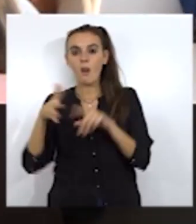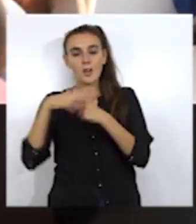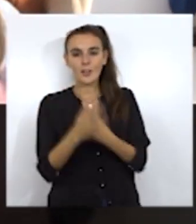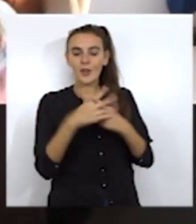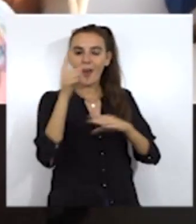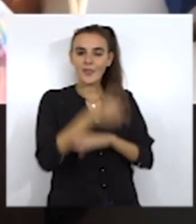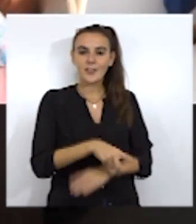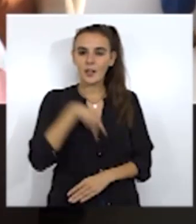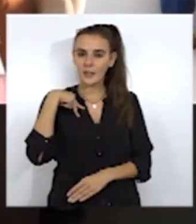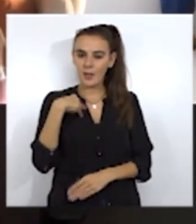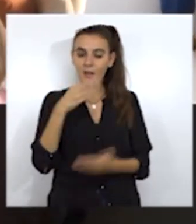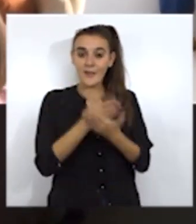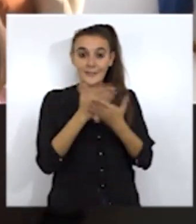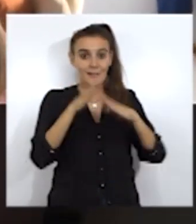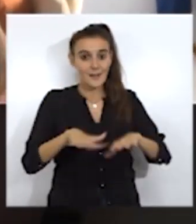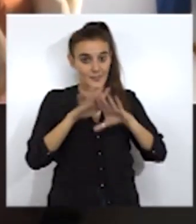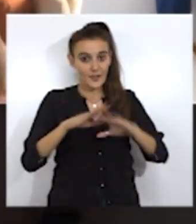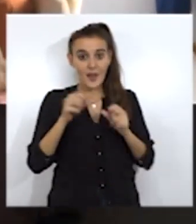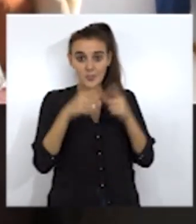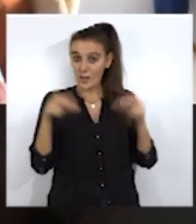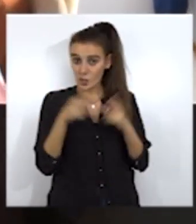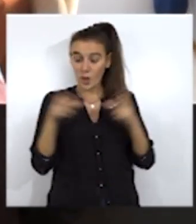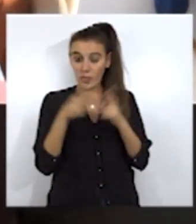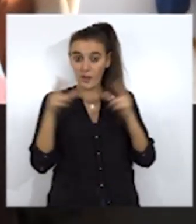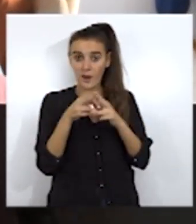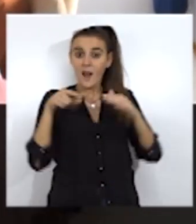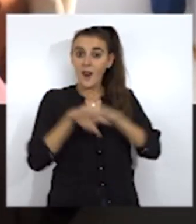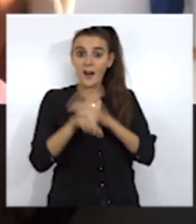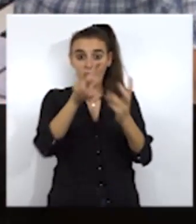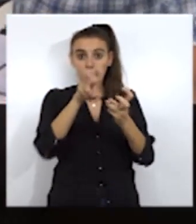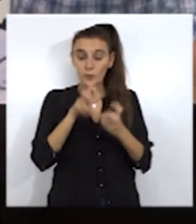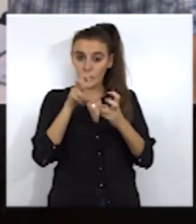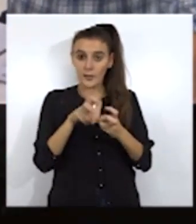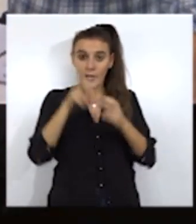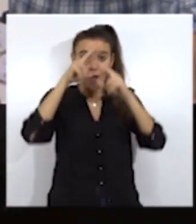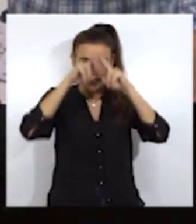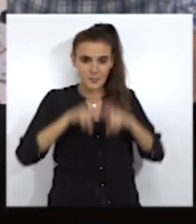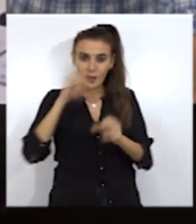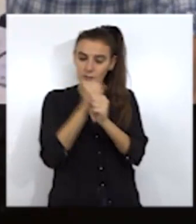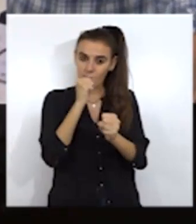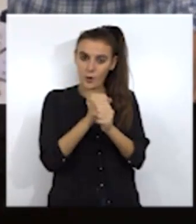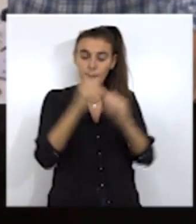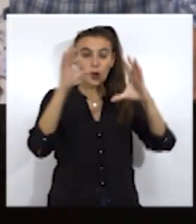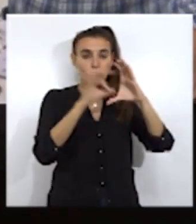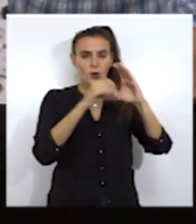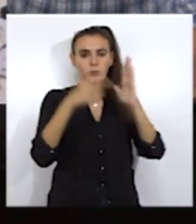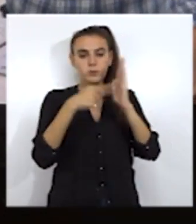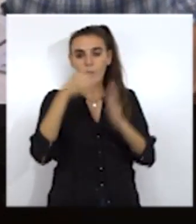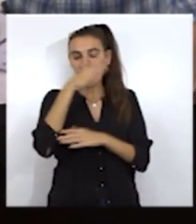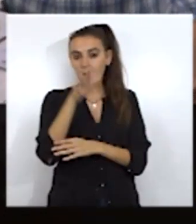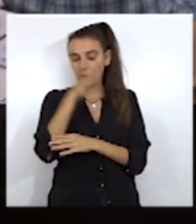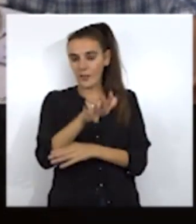General de Clases Pasivas, a la Seguridad Social, a la agencia tributaria y a la inspección de trabajo. Ciudadanos ha impugnado los acuerdos